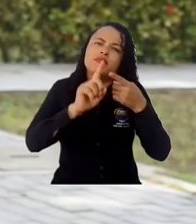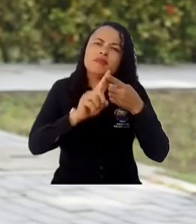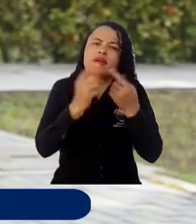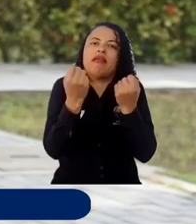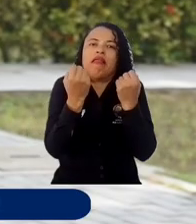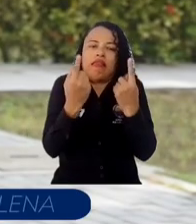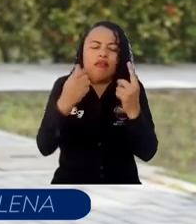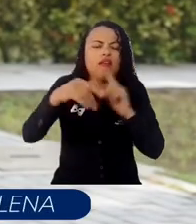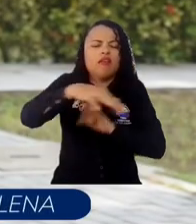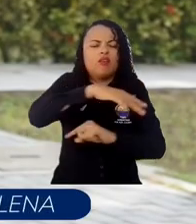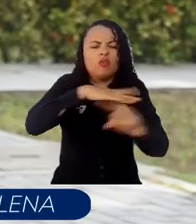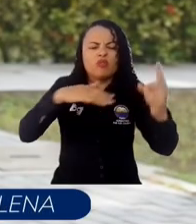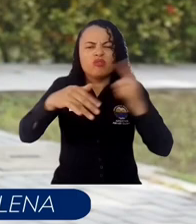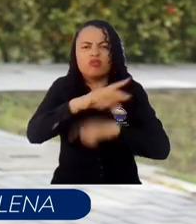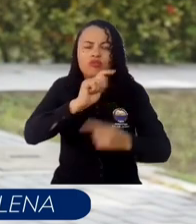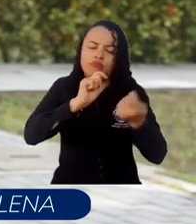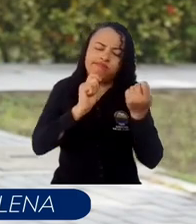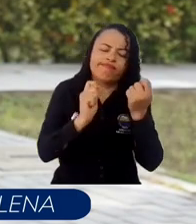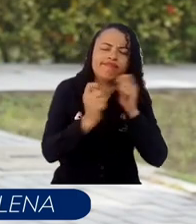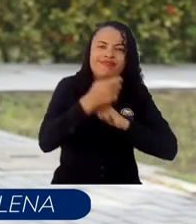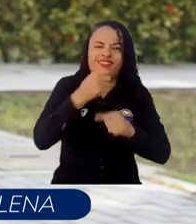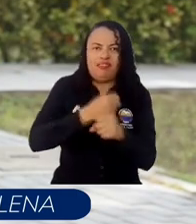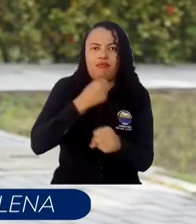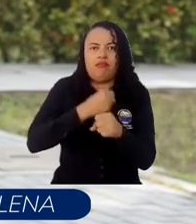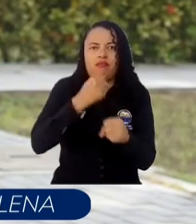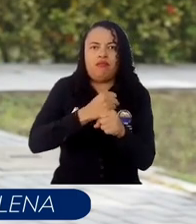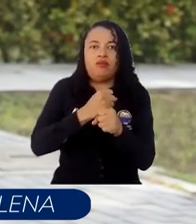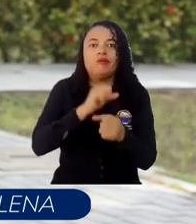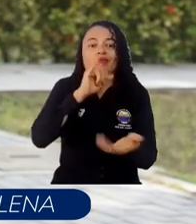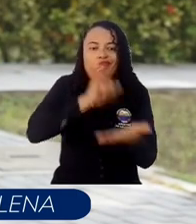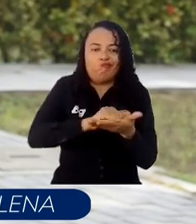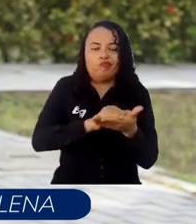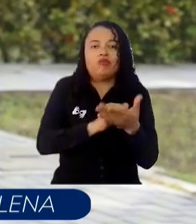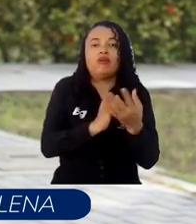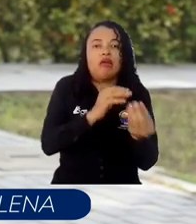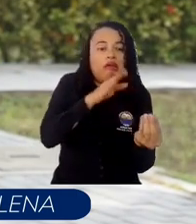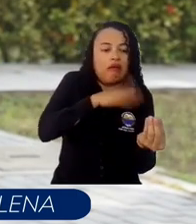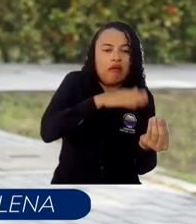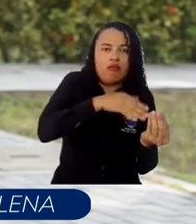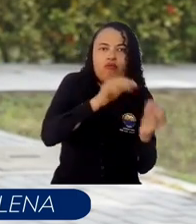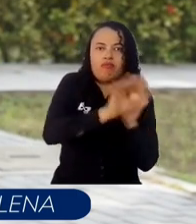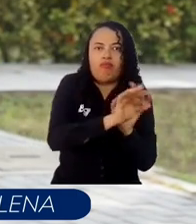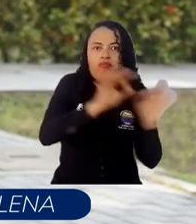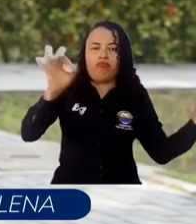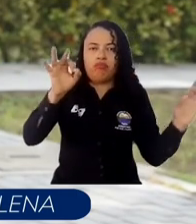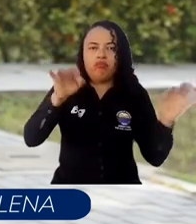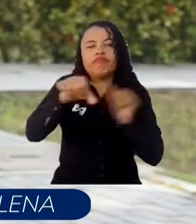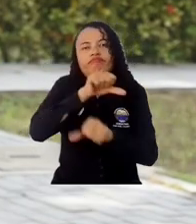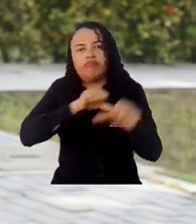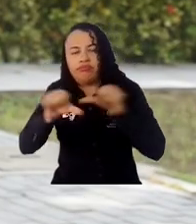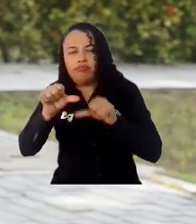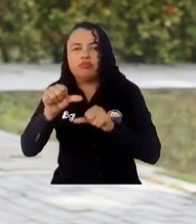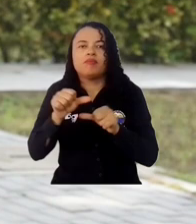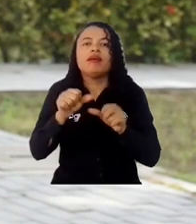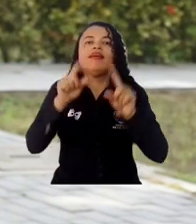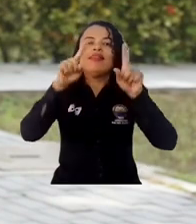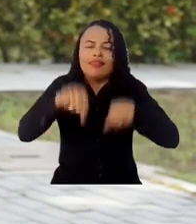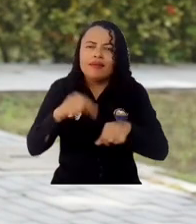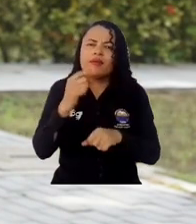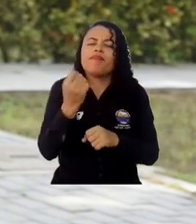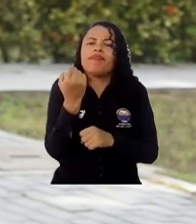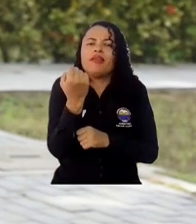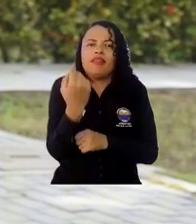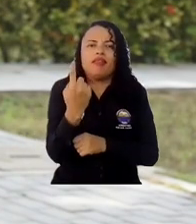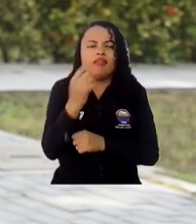Primero, entender el contexto de la reconversión laboral debido a la salida del carbón y segundo, entender cuáles son